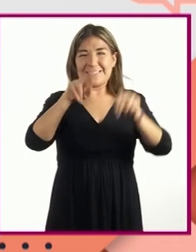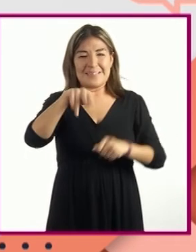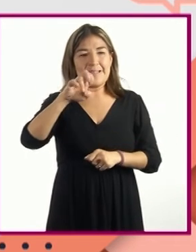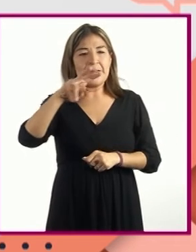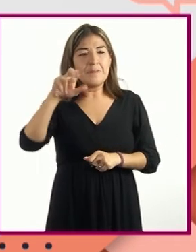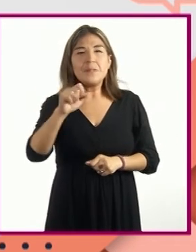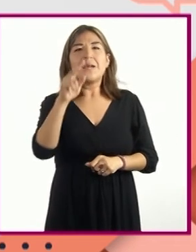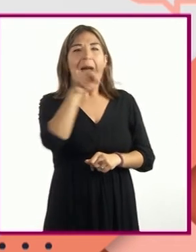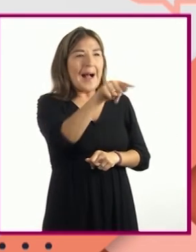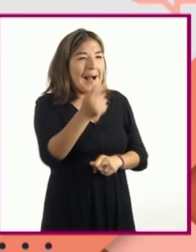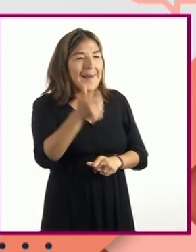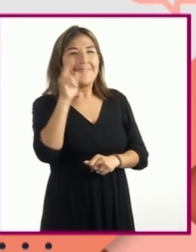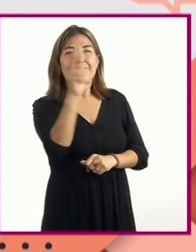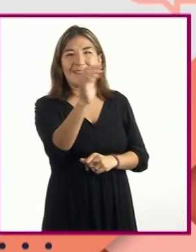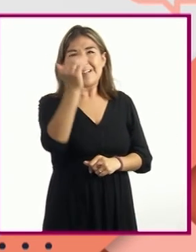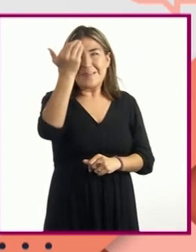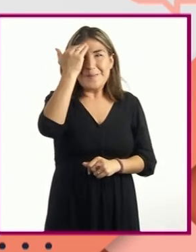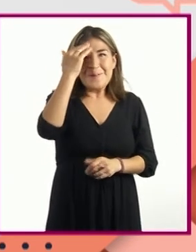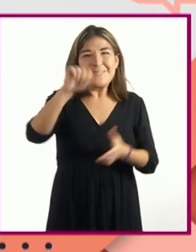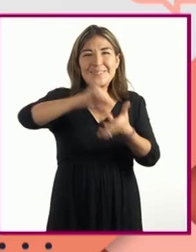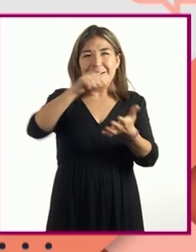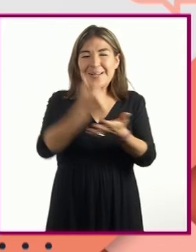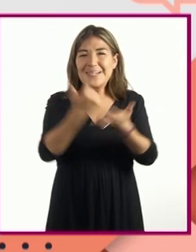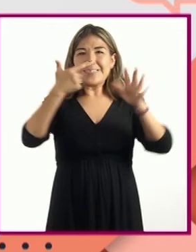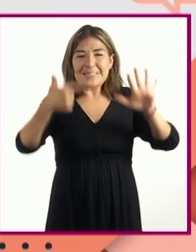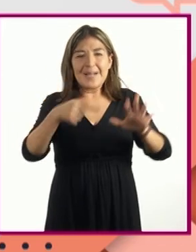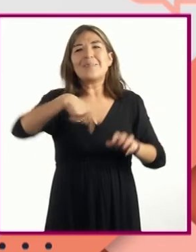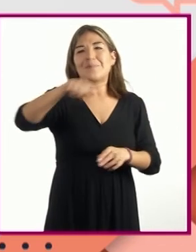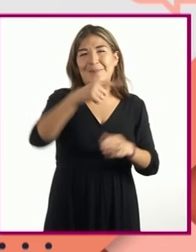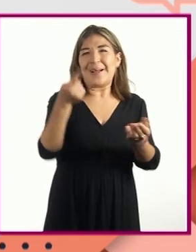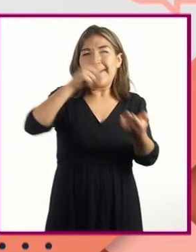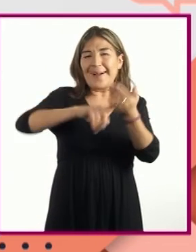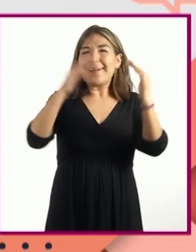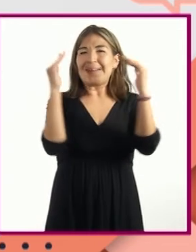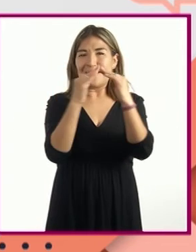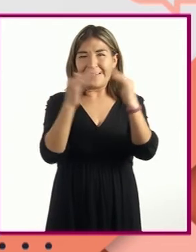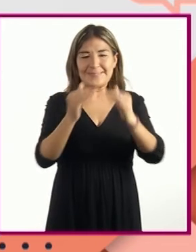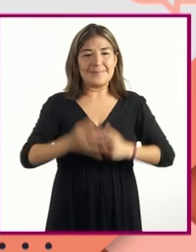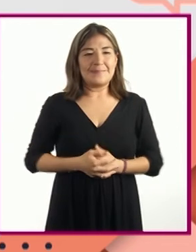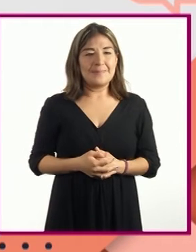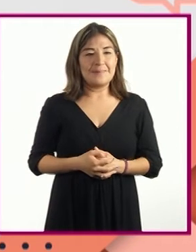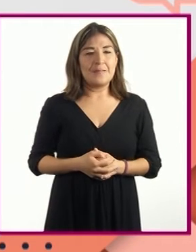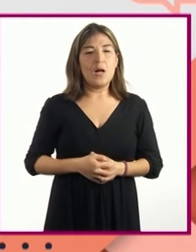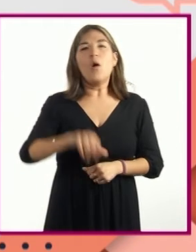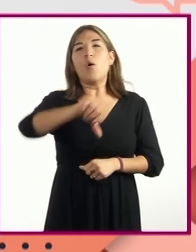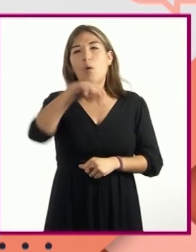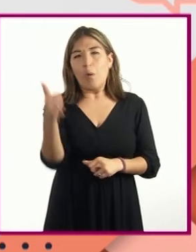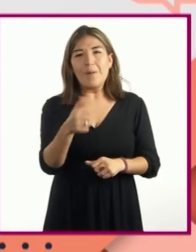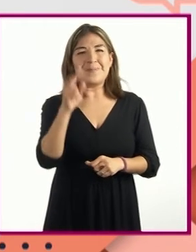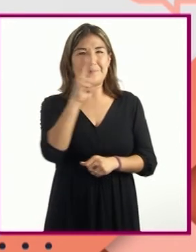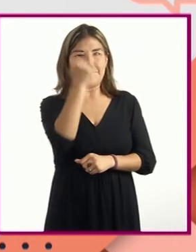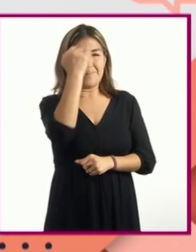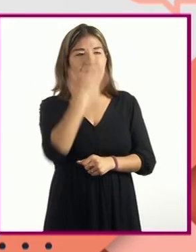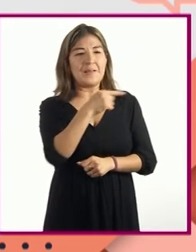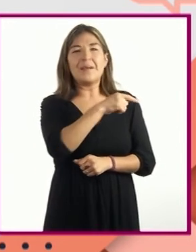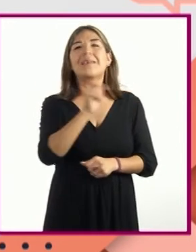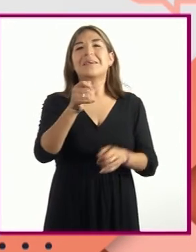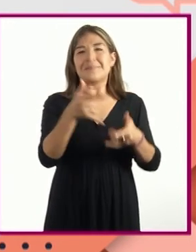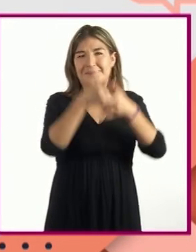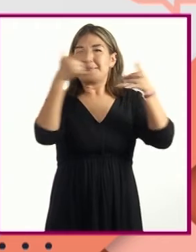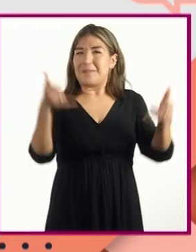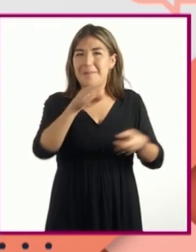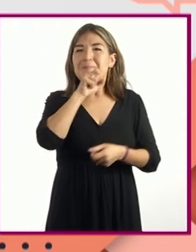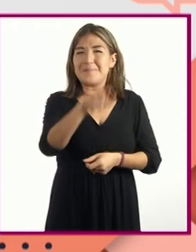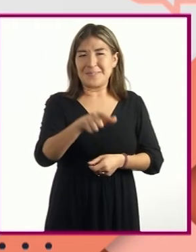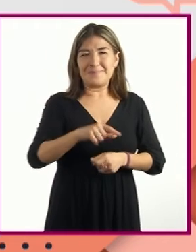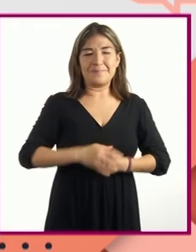se desarrolla es la cabañita ahora vemos la siguiente imagen que pertenece a otro fragmento del cuento